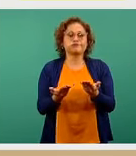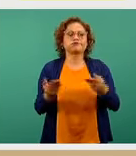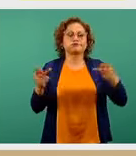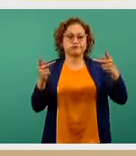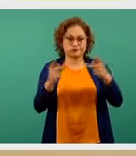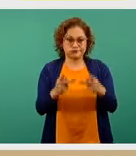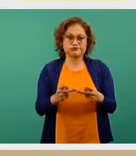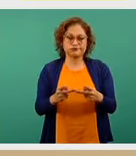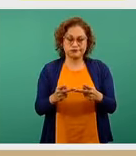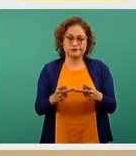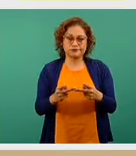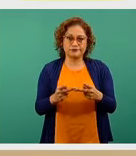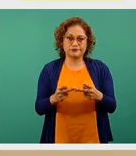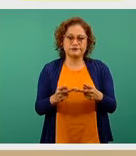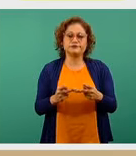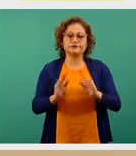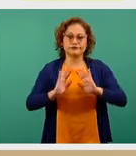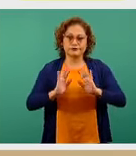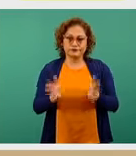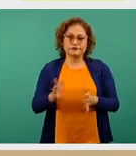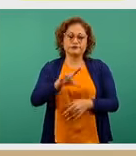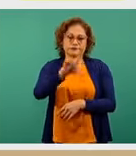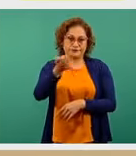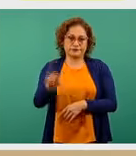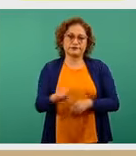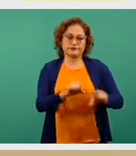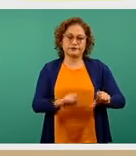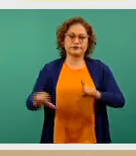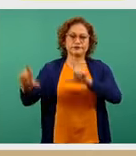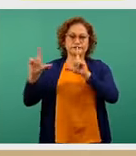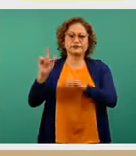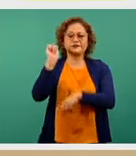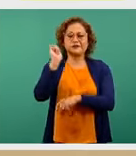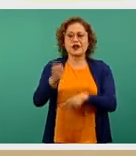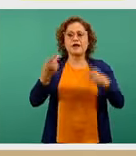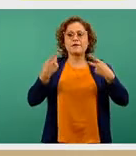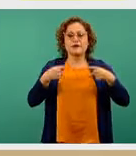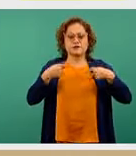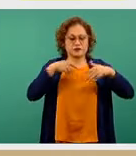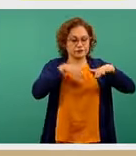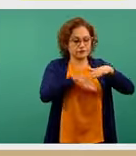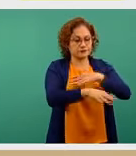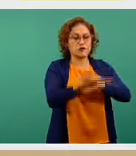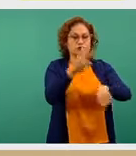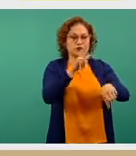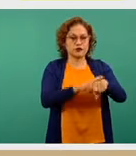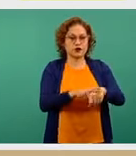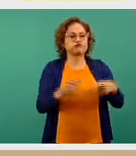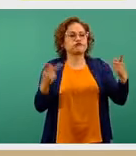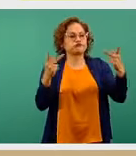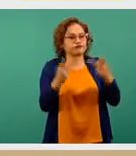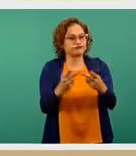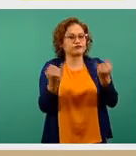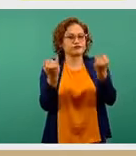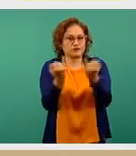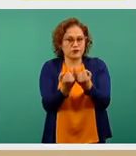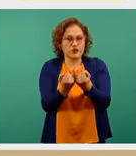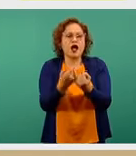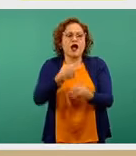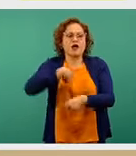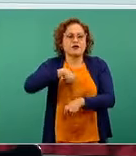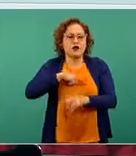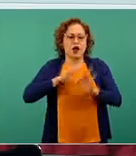identificadas con COVID-19 y como lo vamos a ver ahorita con la carga de personas hospitalizadas, pues es congruente. Es decir, tenemos esta misma